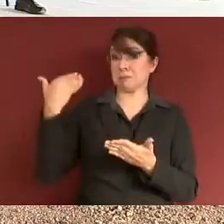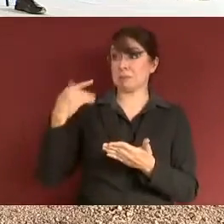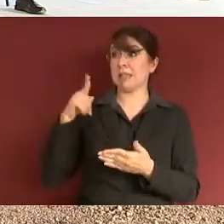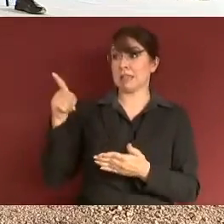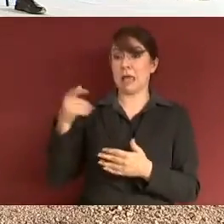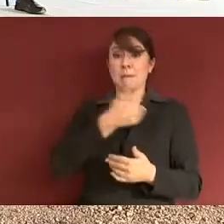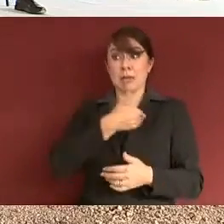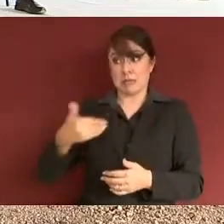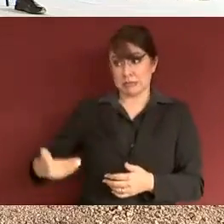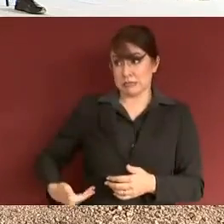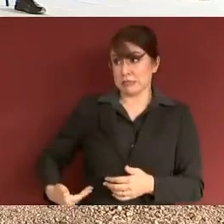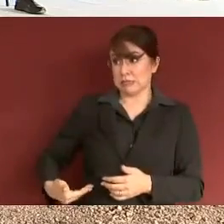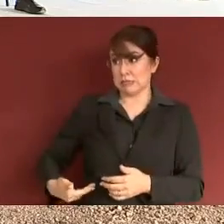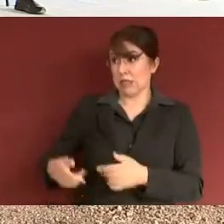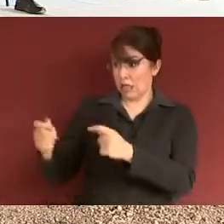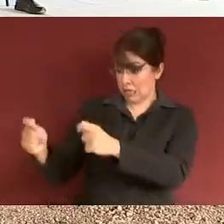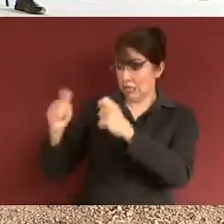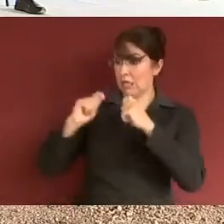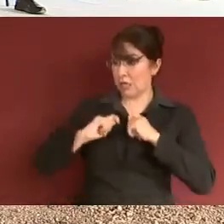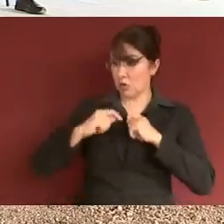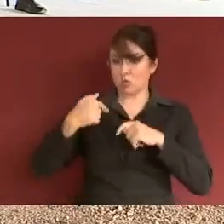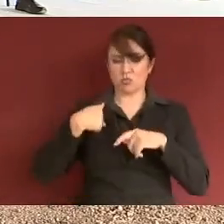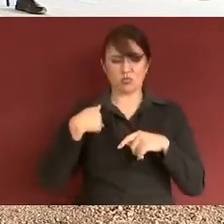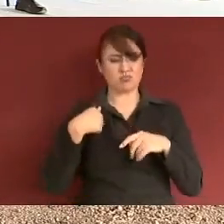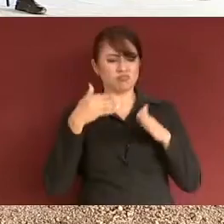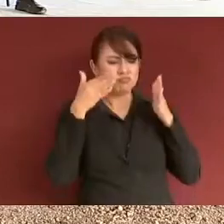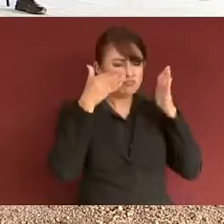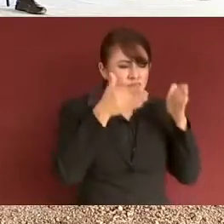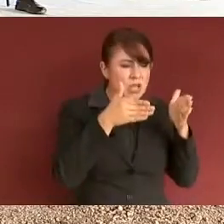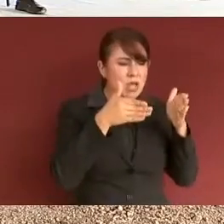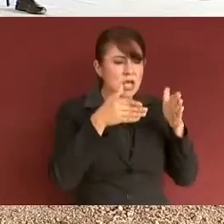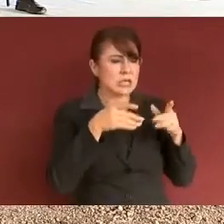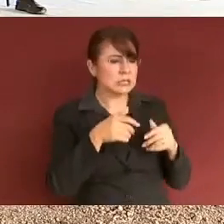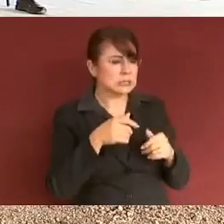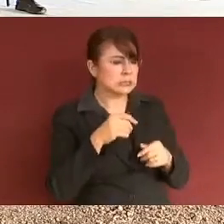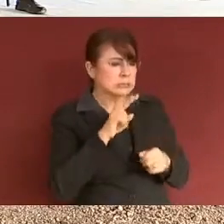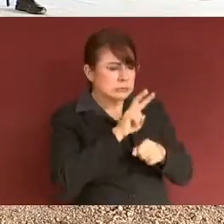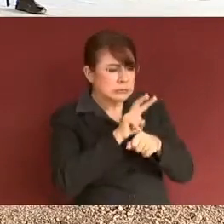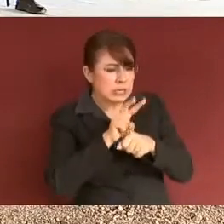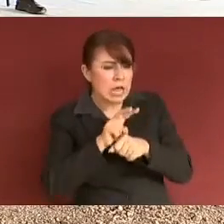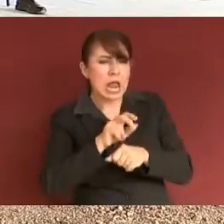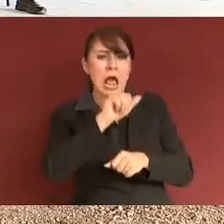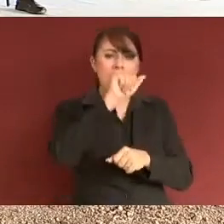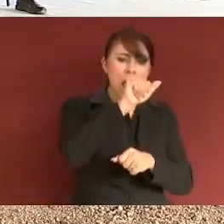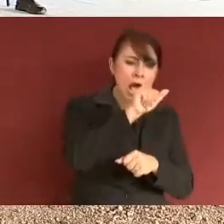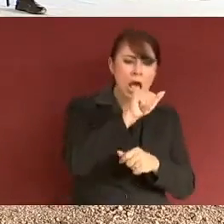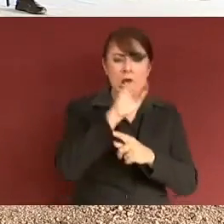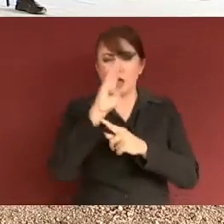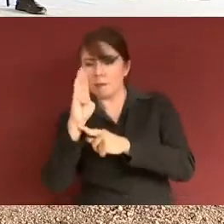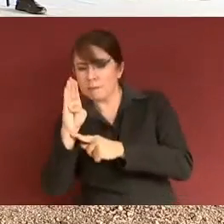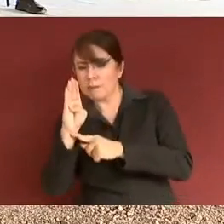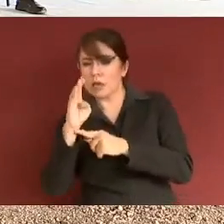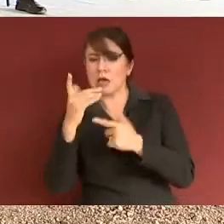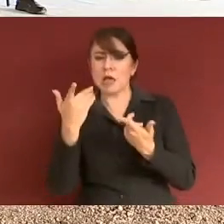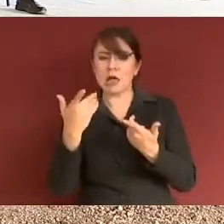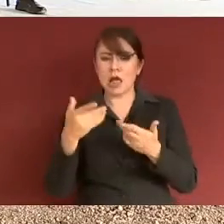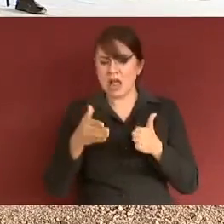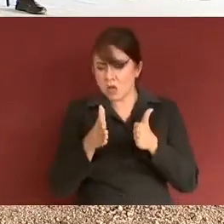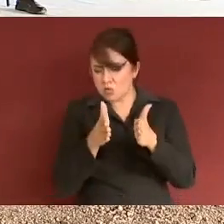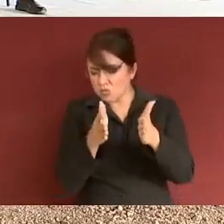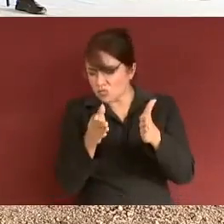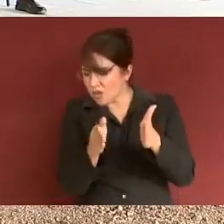la parte del canal B, pero también revisamos la A, la B. Hicimos laterales, hicimos mucho más cosas que